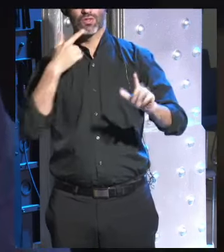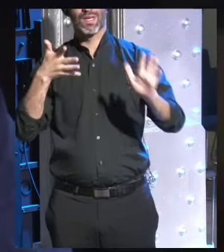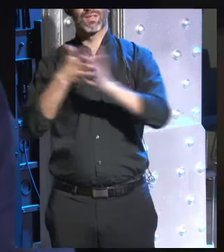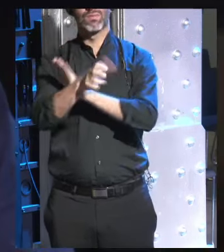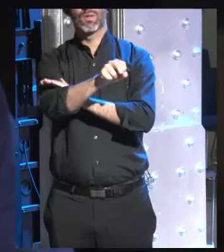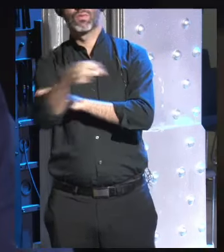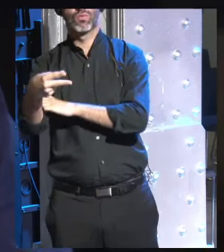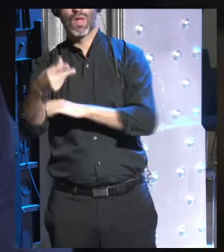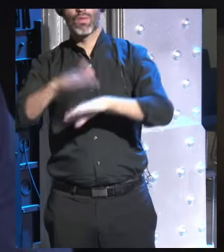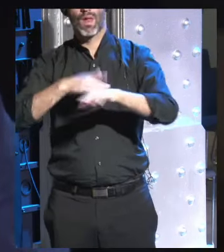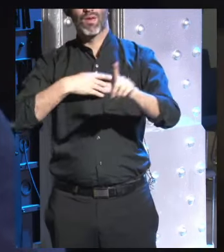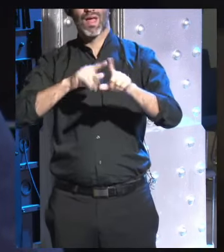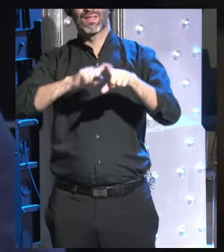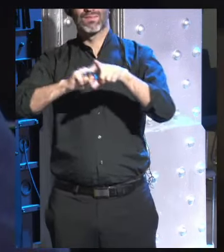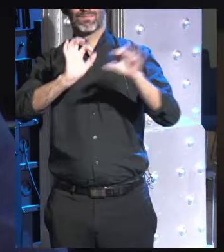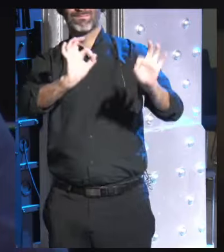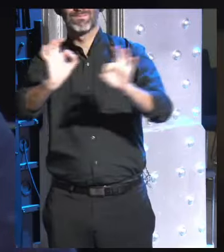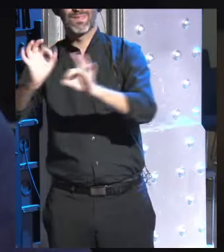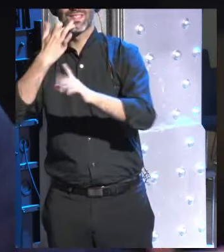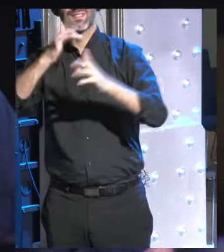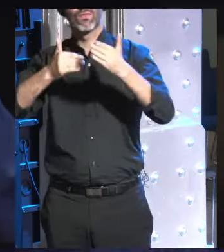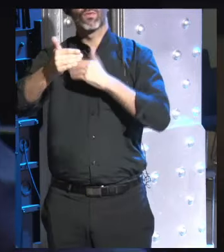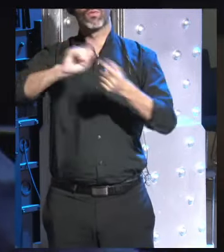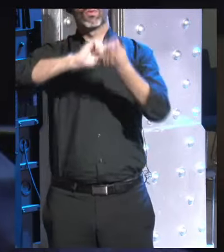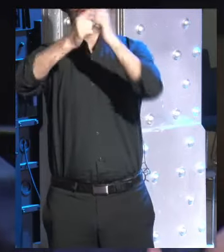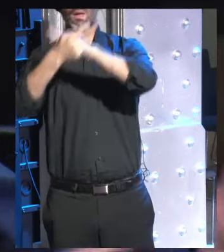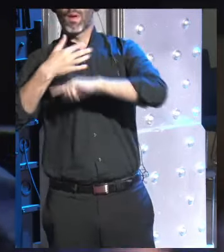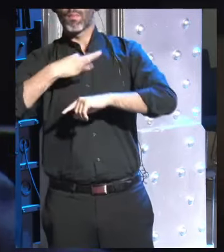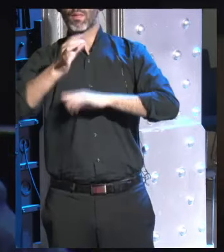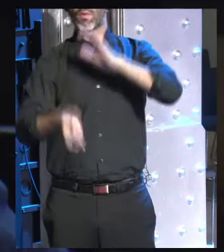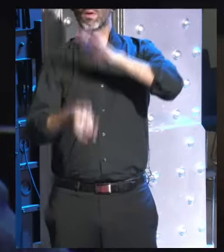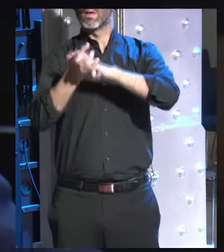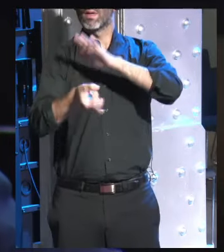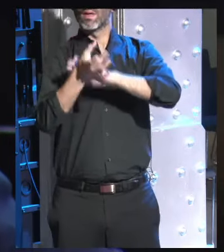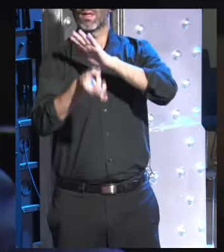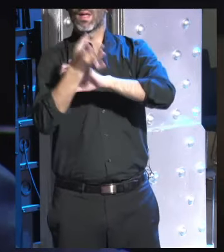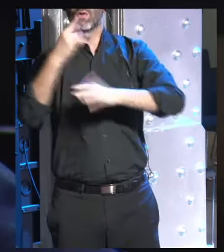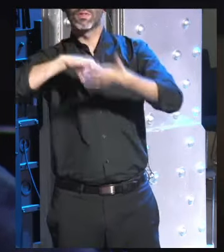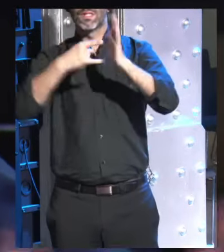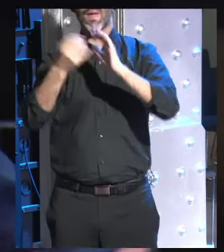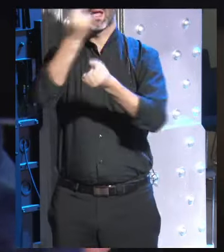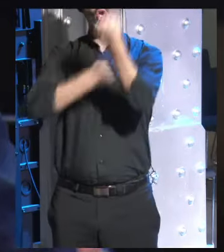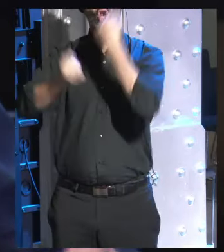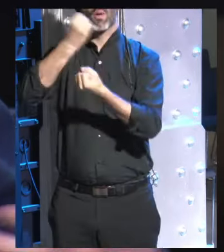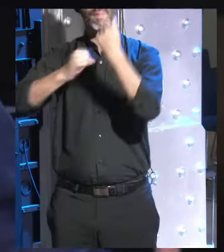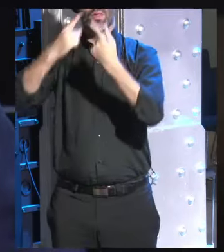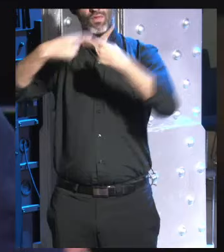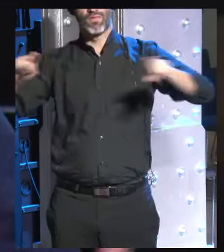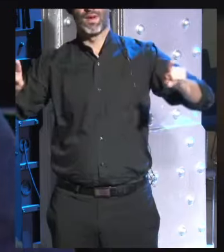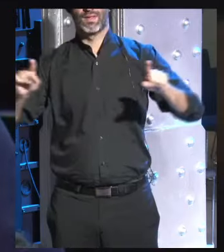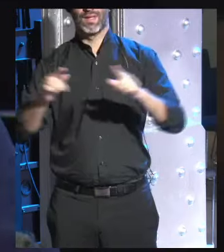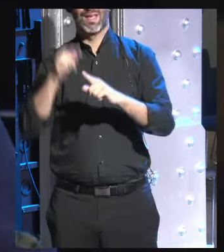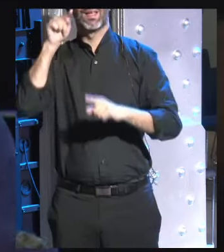de unas condiciones particulares que si cambian podemos crear un sistema económico muy diferente